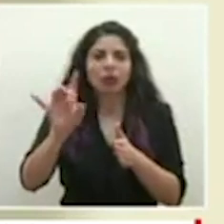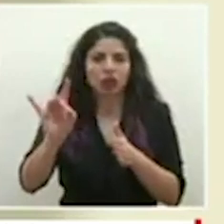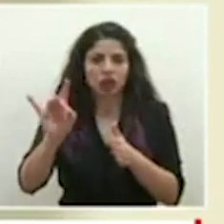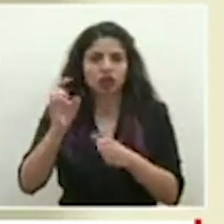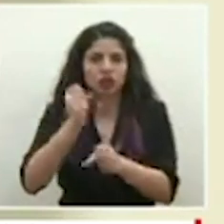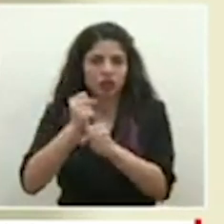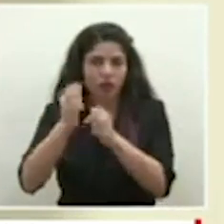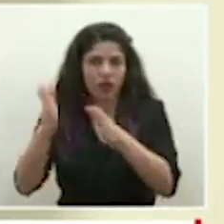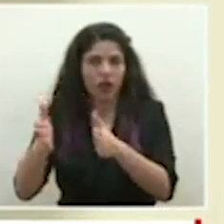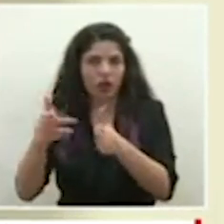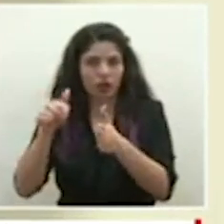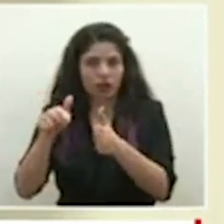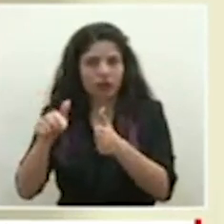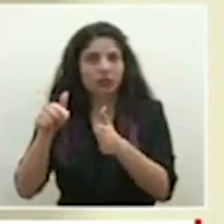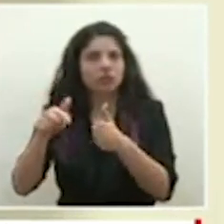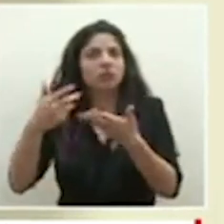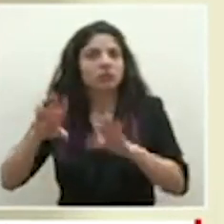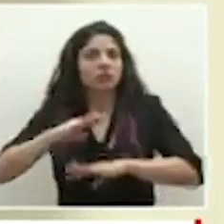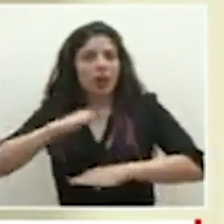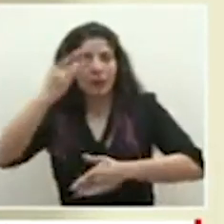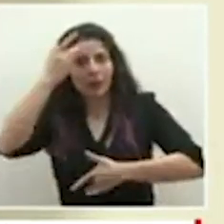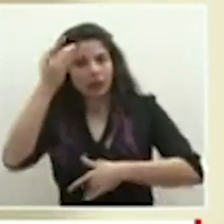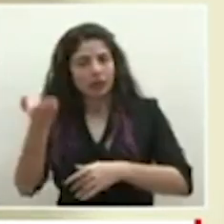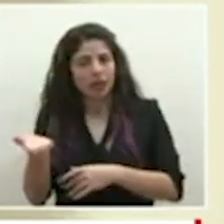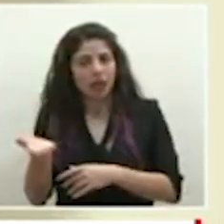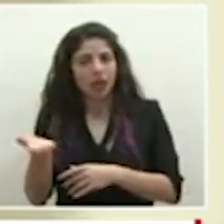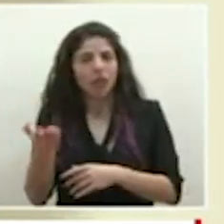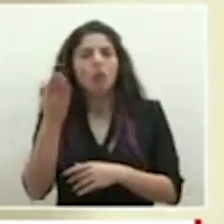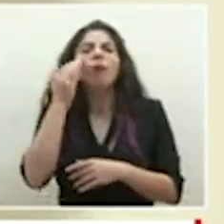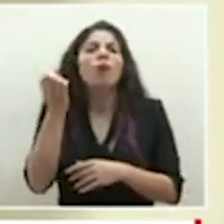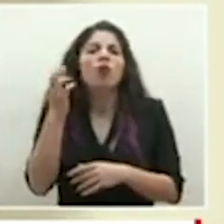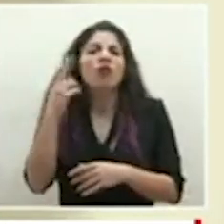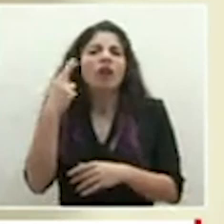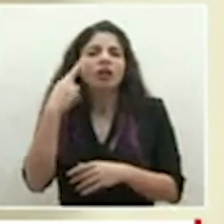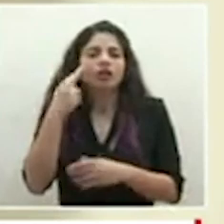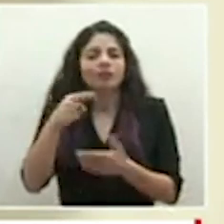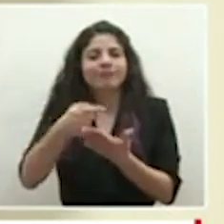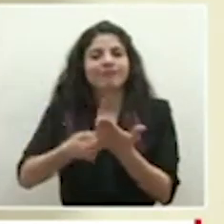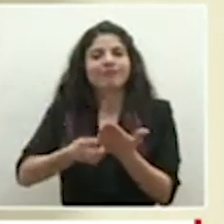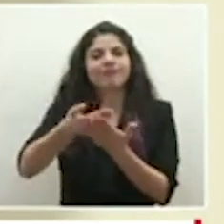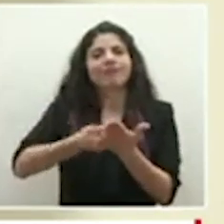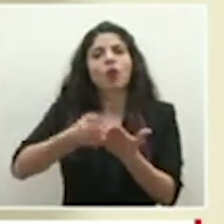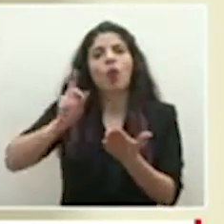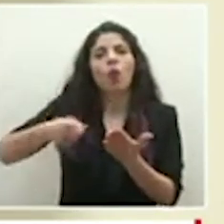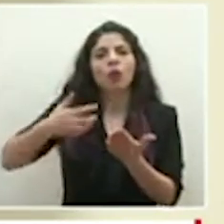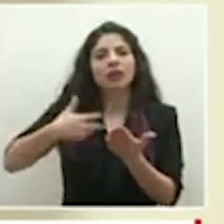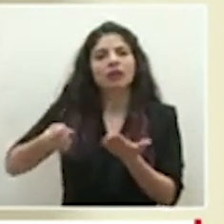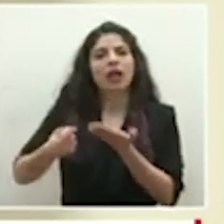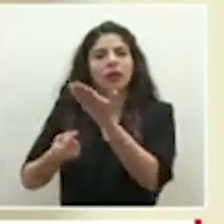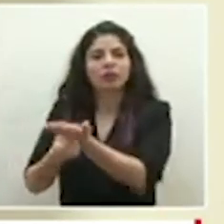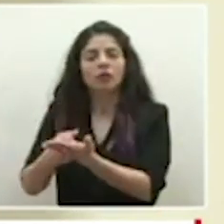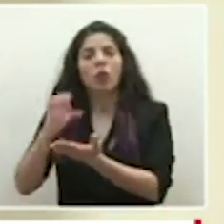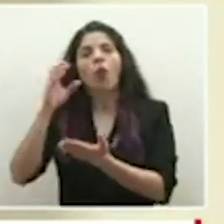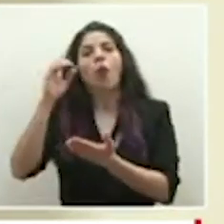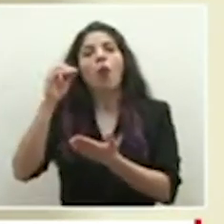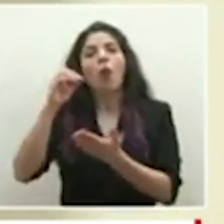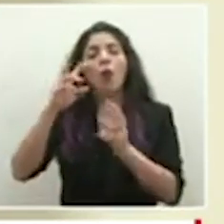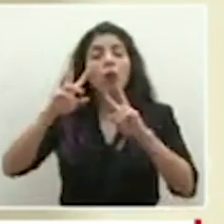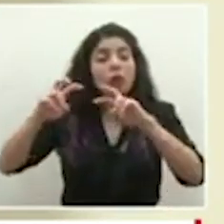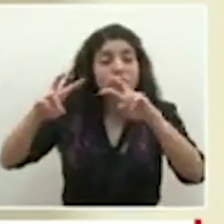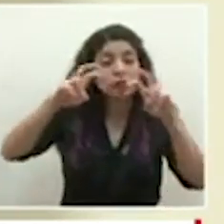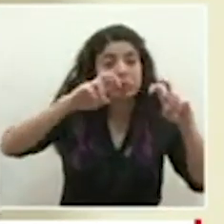funcionarios que han sido incapacitados por orden sanitaria o estos barridos